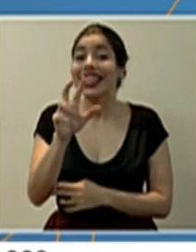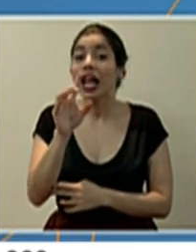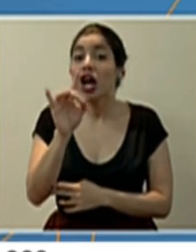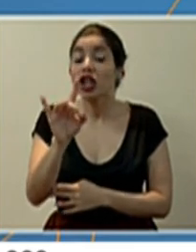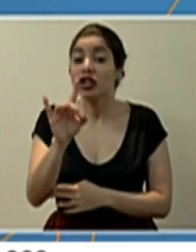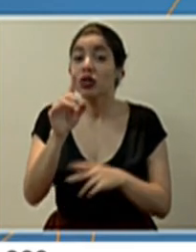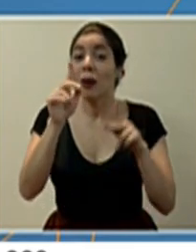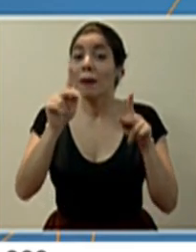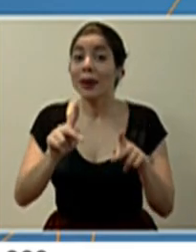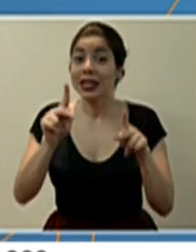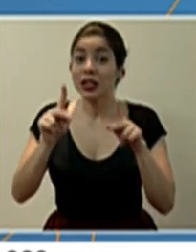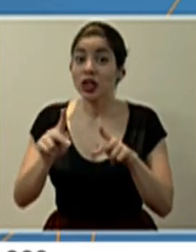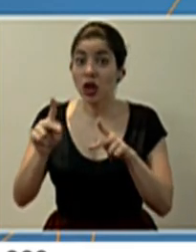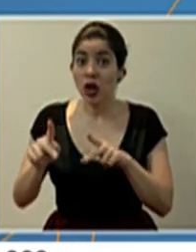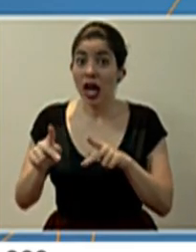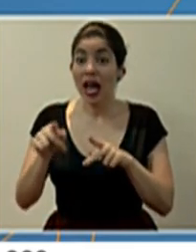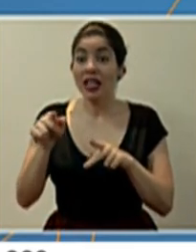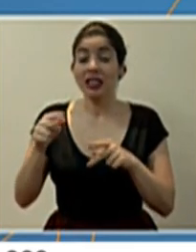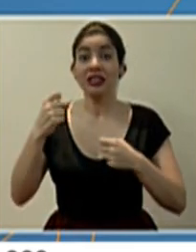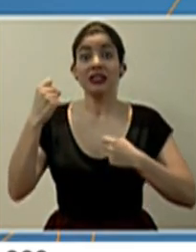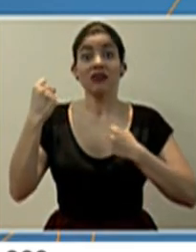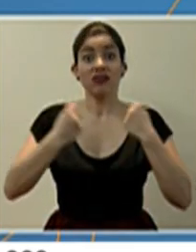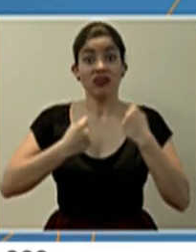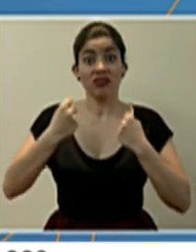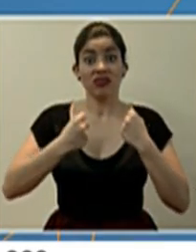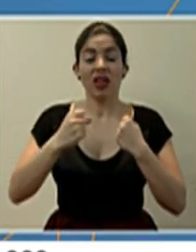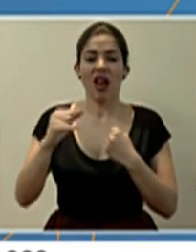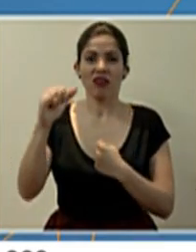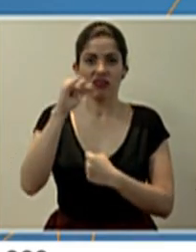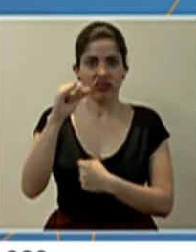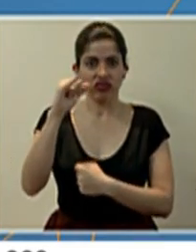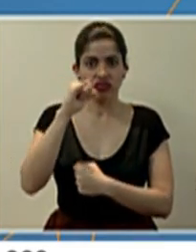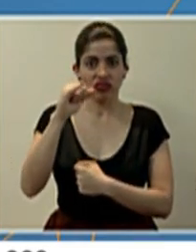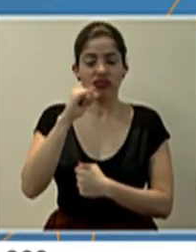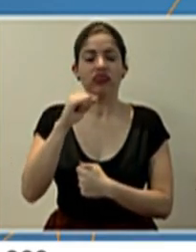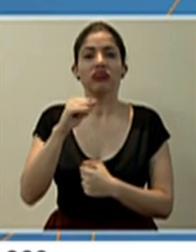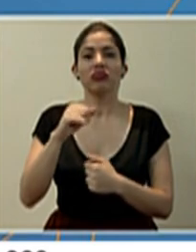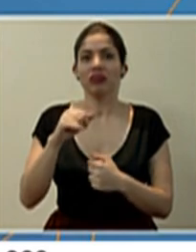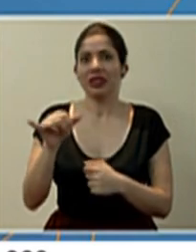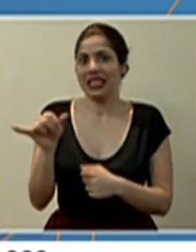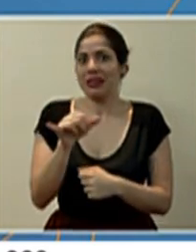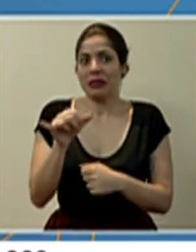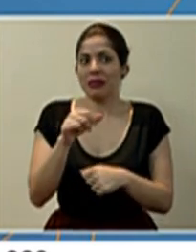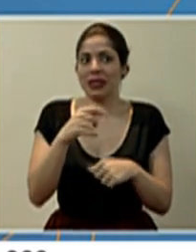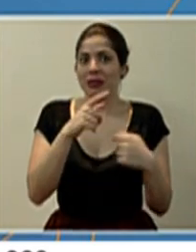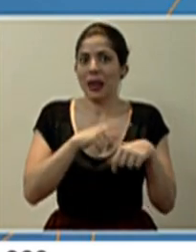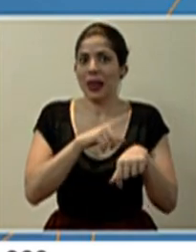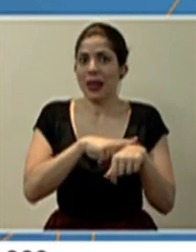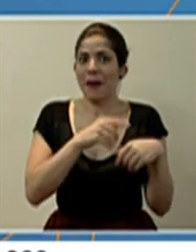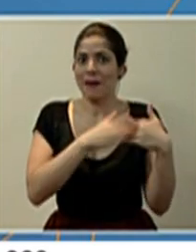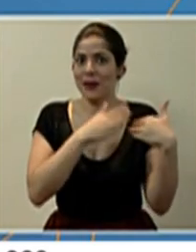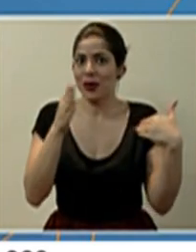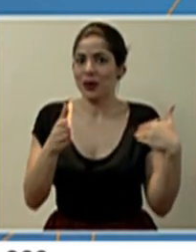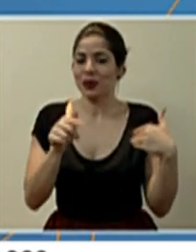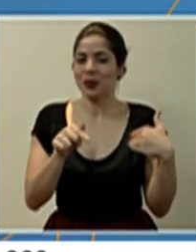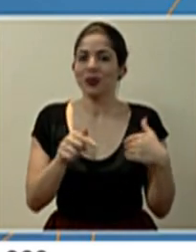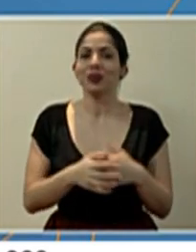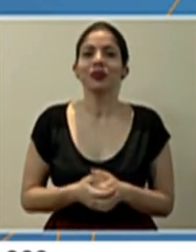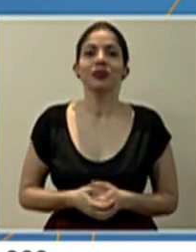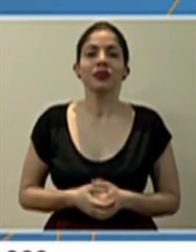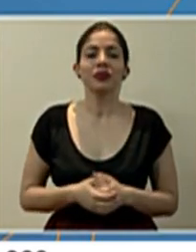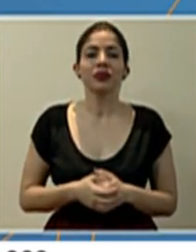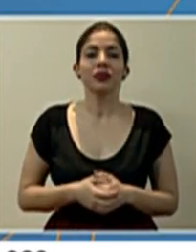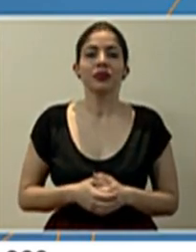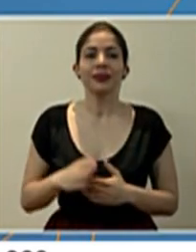personas que andaban conduciendo bajo los efectos del alcohol en el mismo periodo que he indicado. Siguiente.